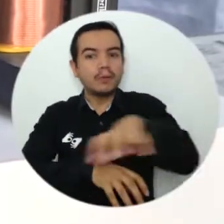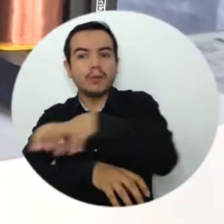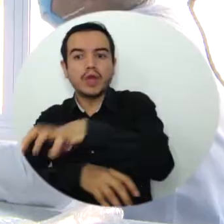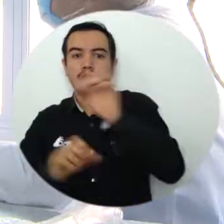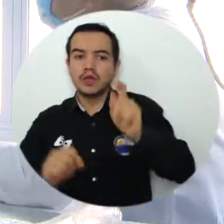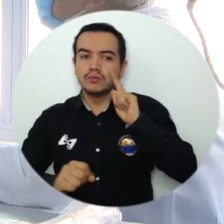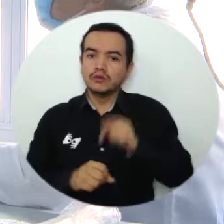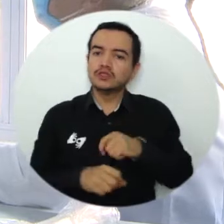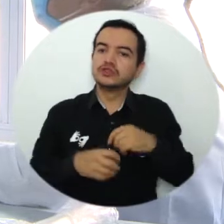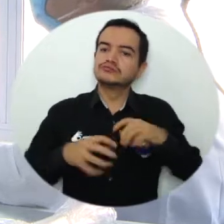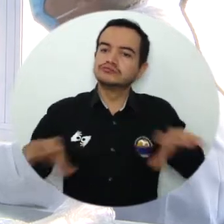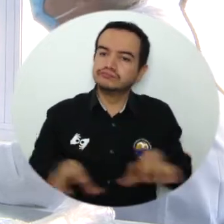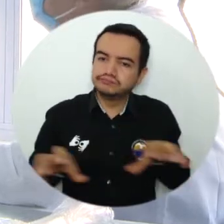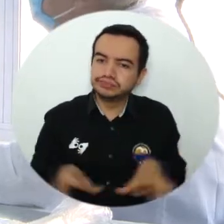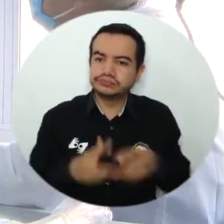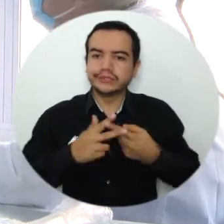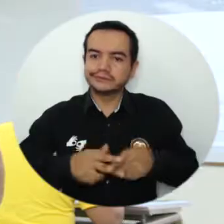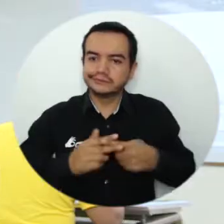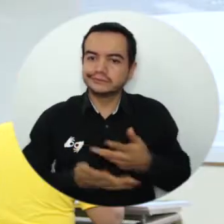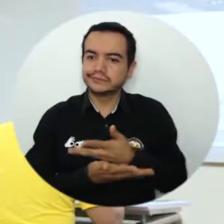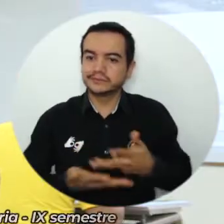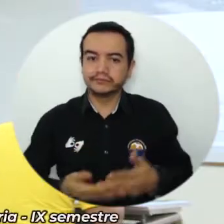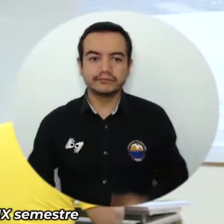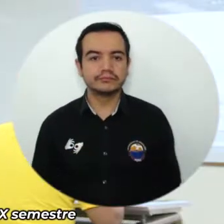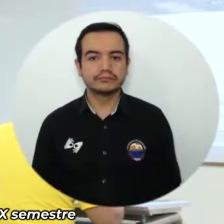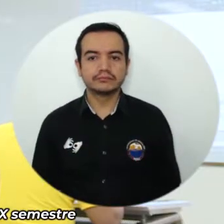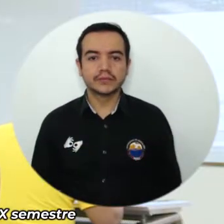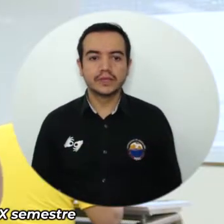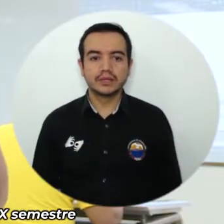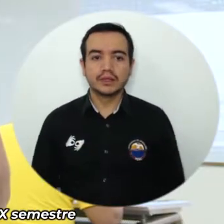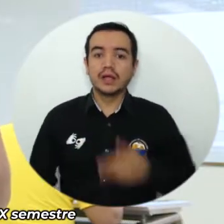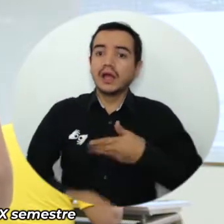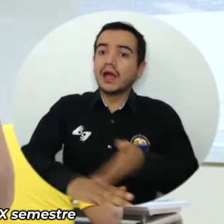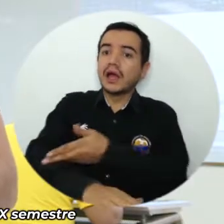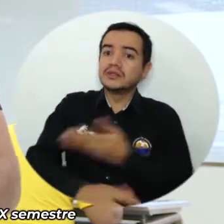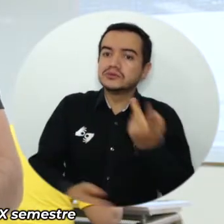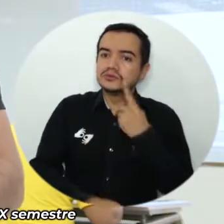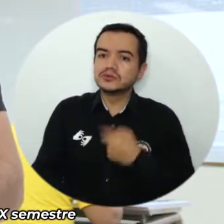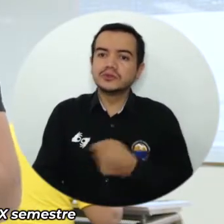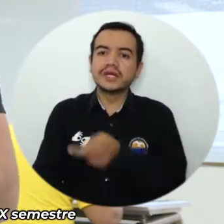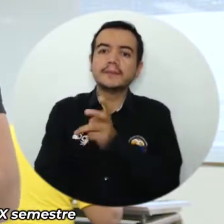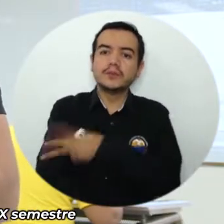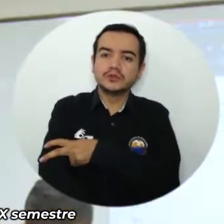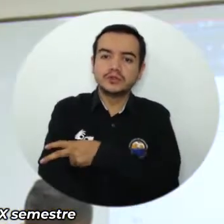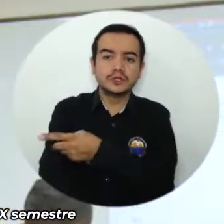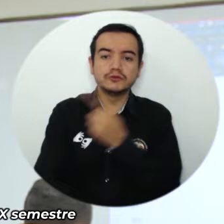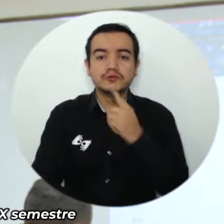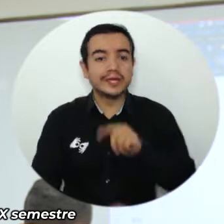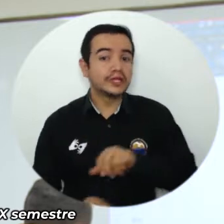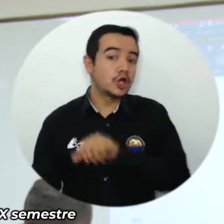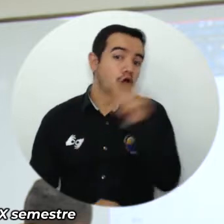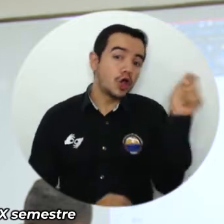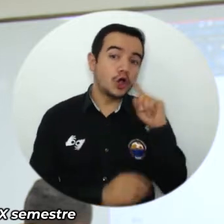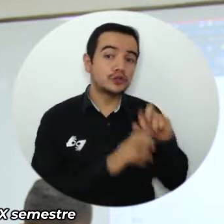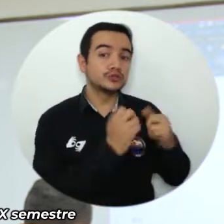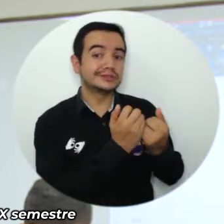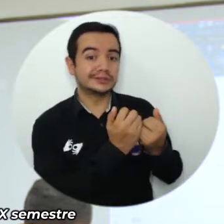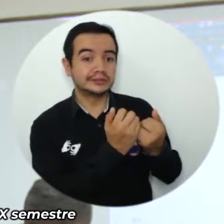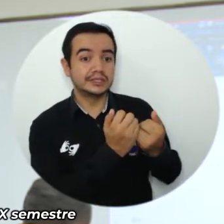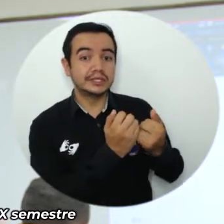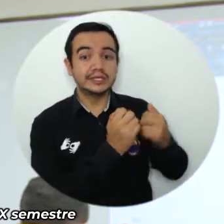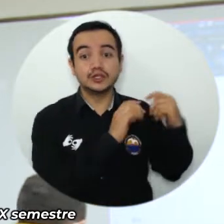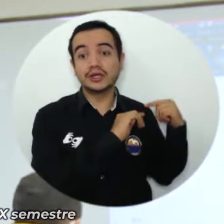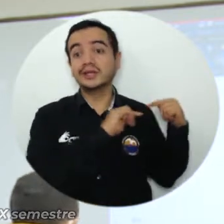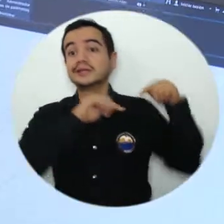ellos poder realizar sus actividades. Nosotros antes no realizábamos las monitorías en este lugar, las dábamos en otro salón, lo dábamos de forma grupal en el